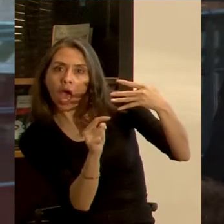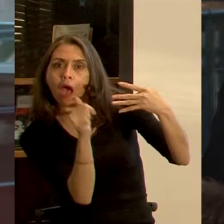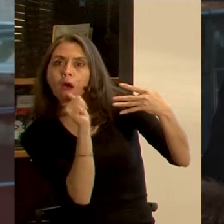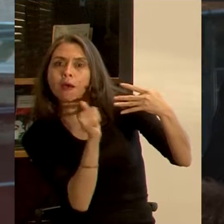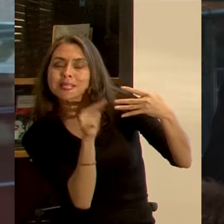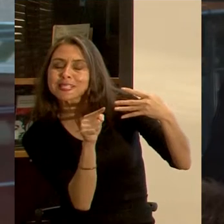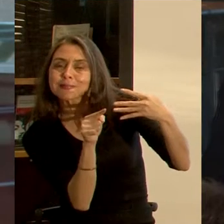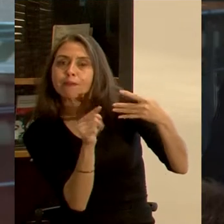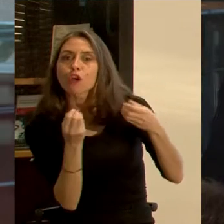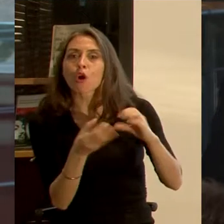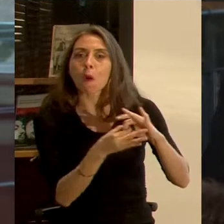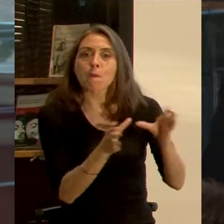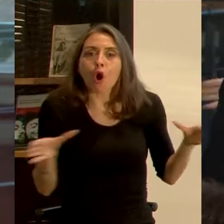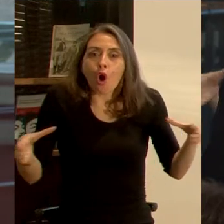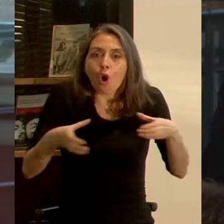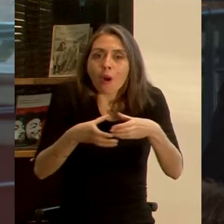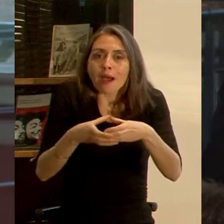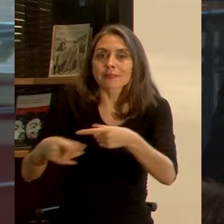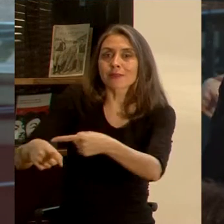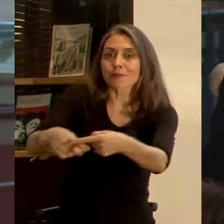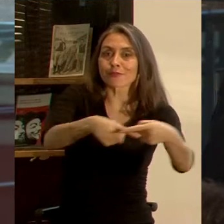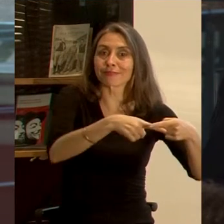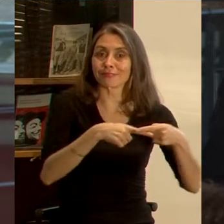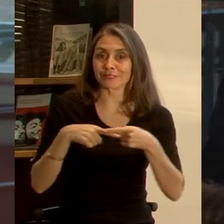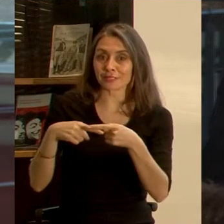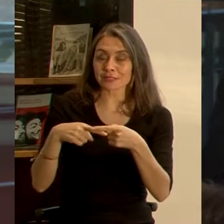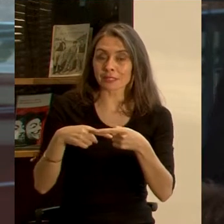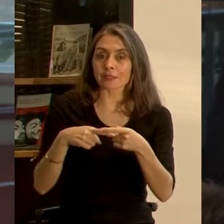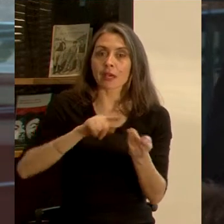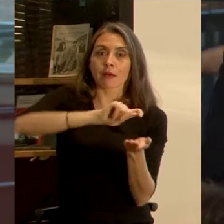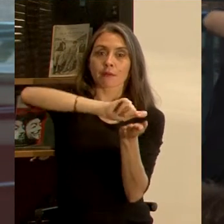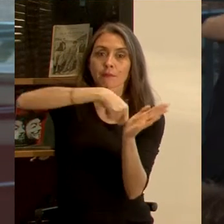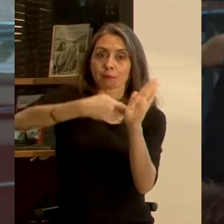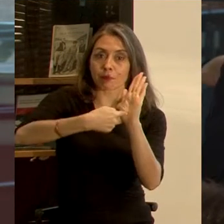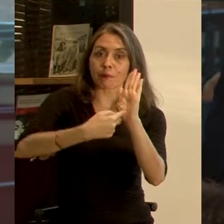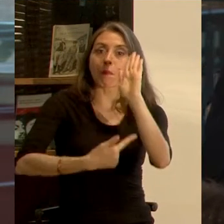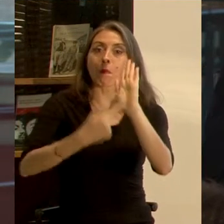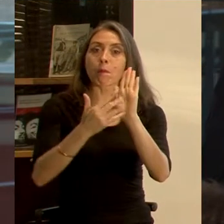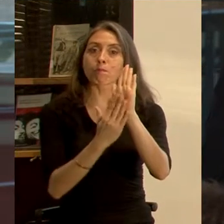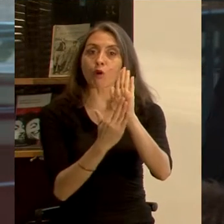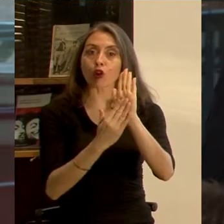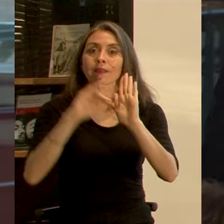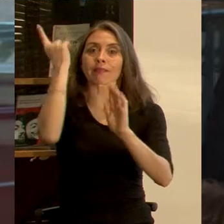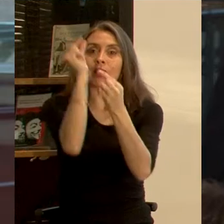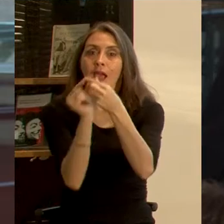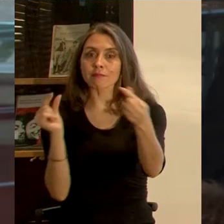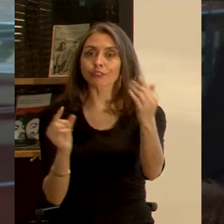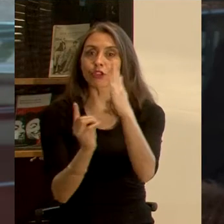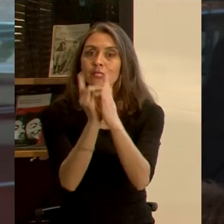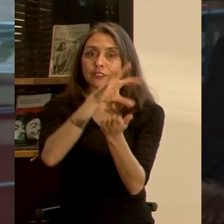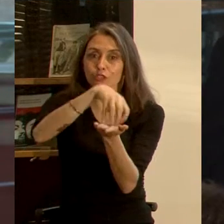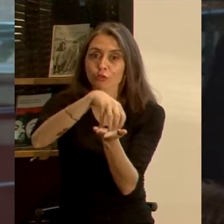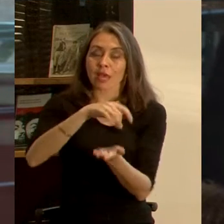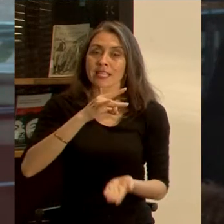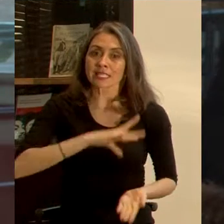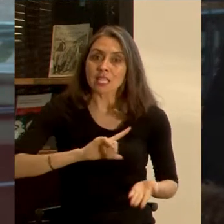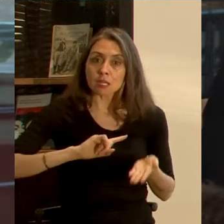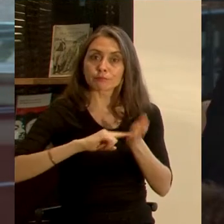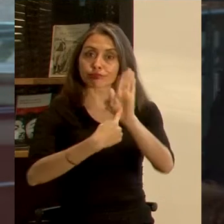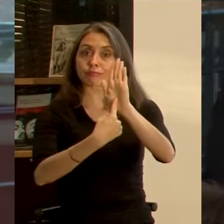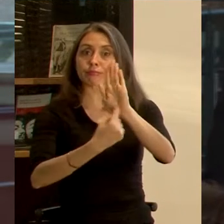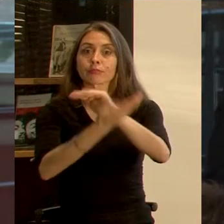La promulgación de una política nacional de desarrollo urbano por parte de Chile